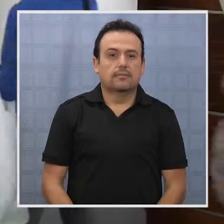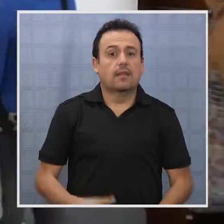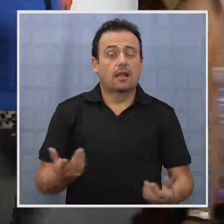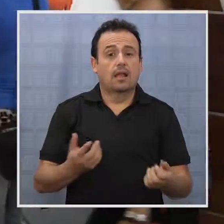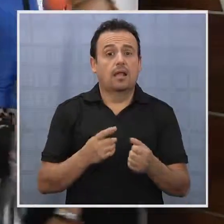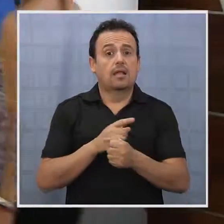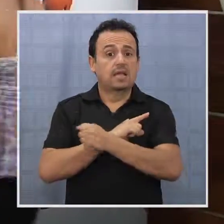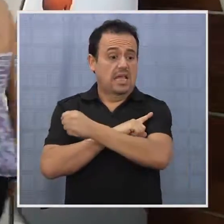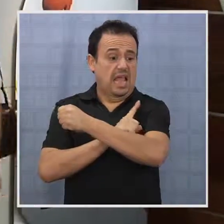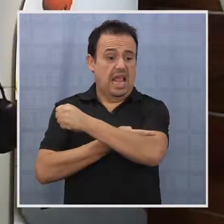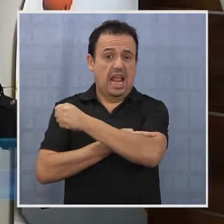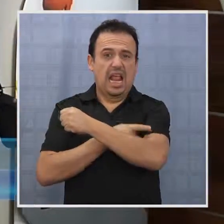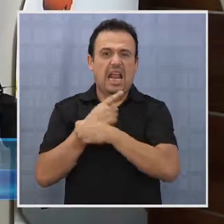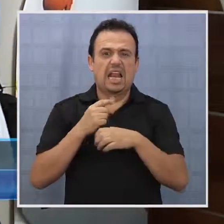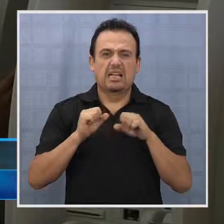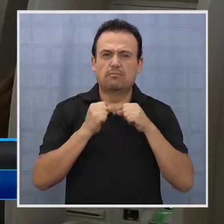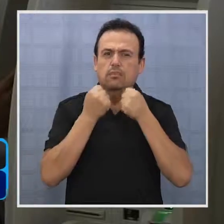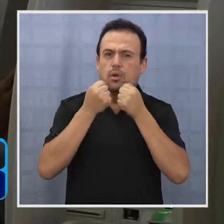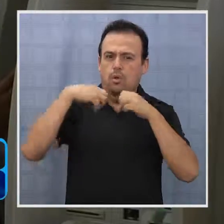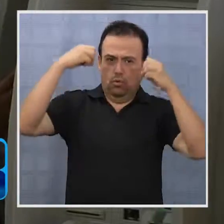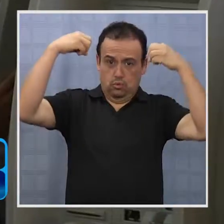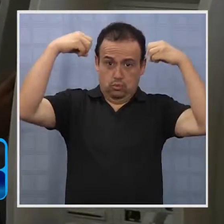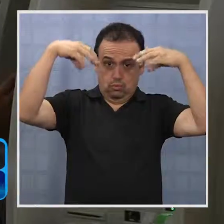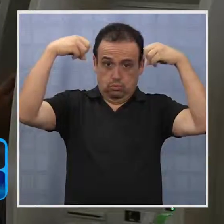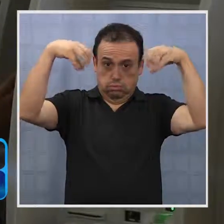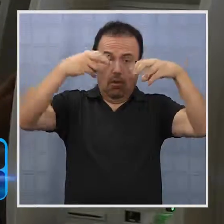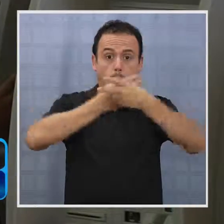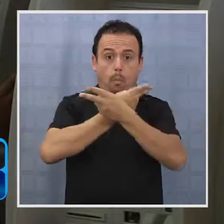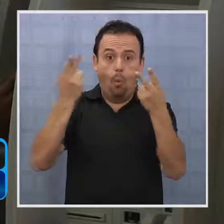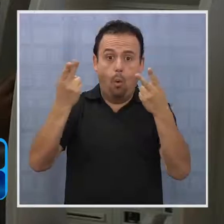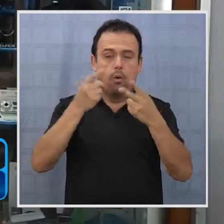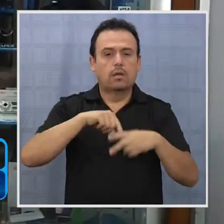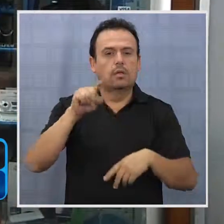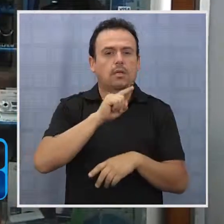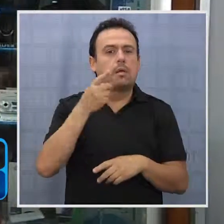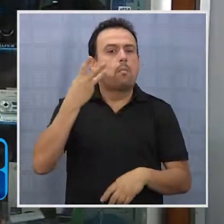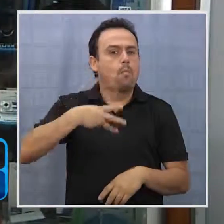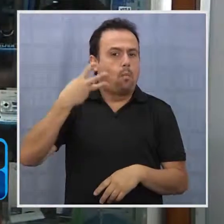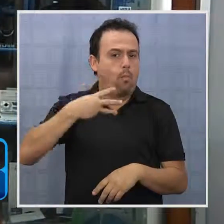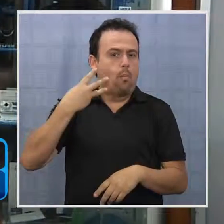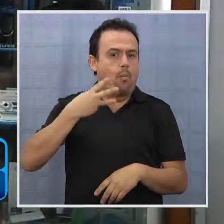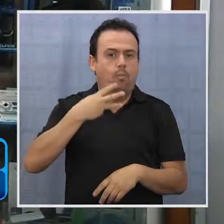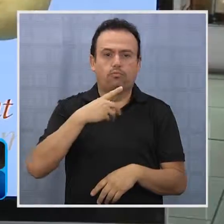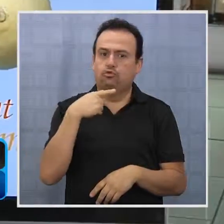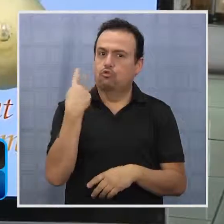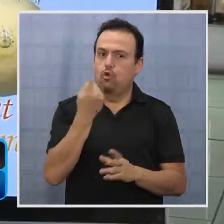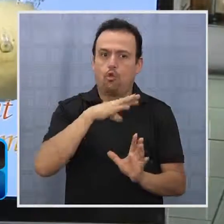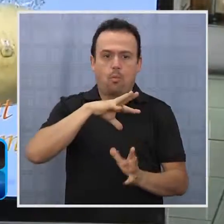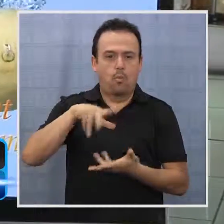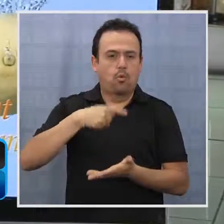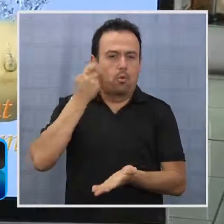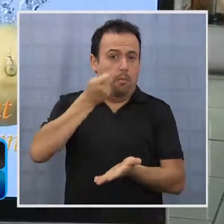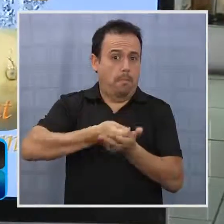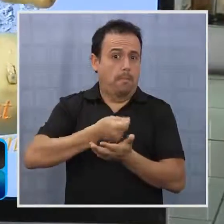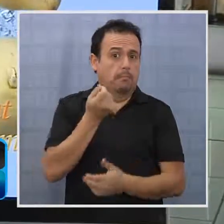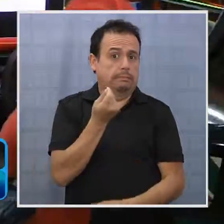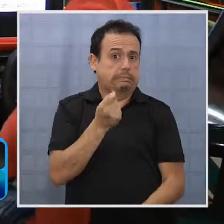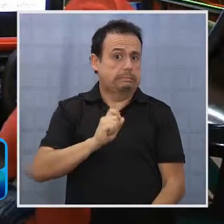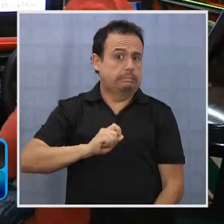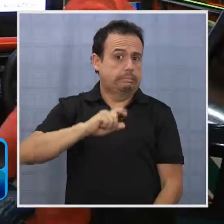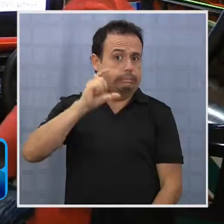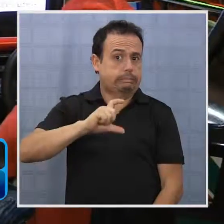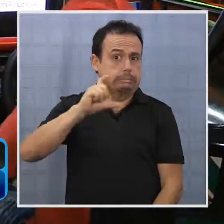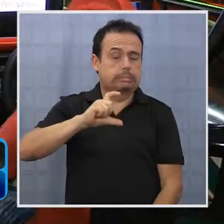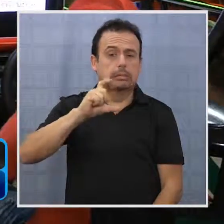La energía eléctrica y la iluminación pública son aspectos por los que las municipalidades de todo el mundo pagan altos costos,